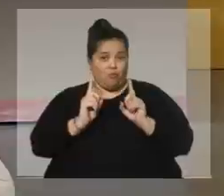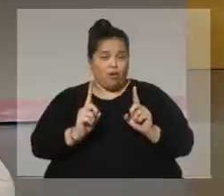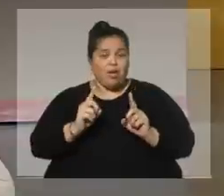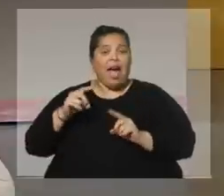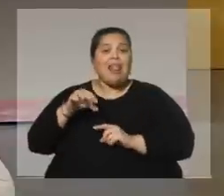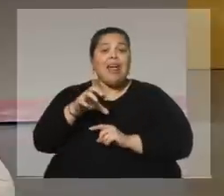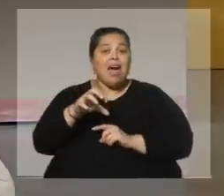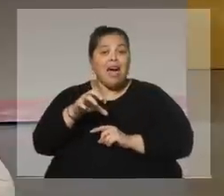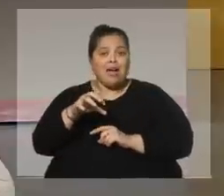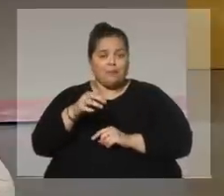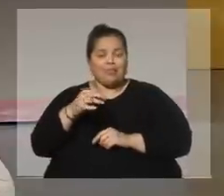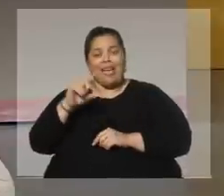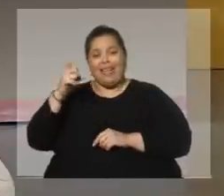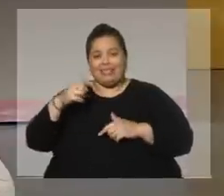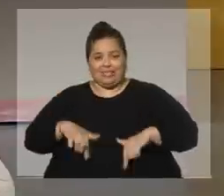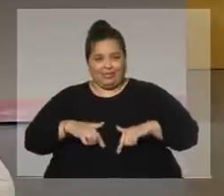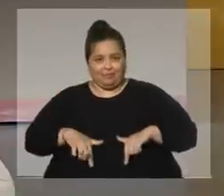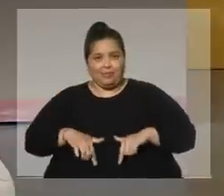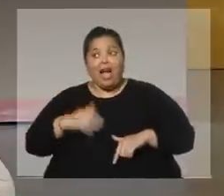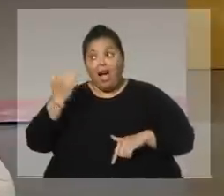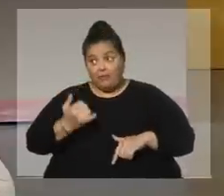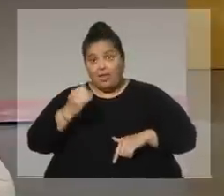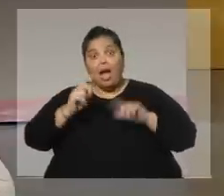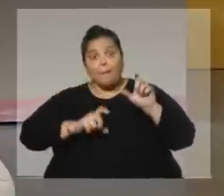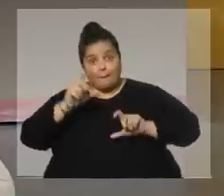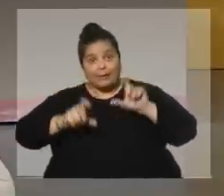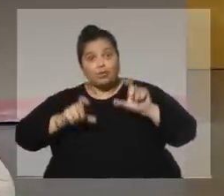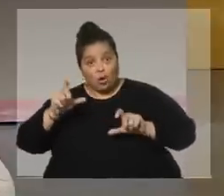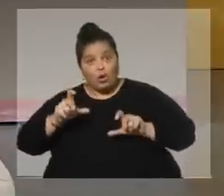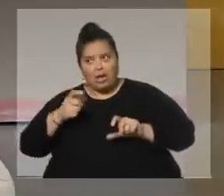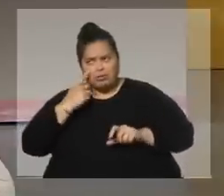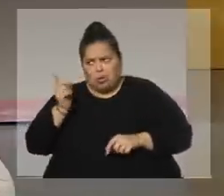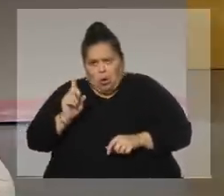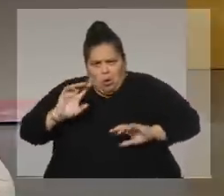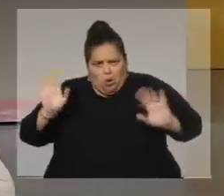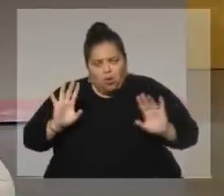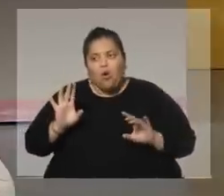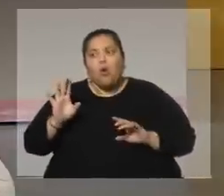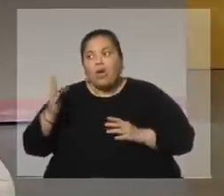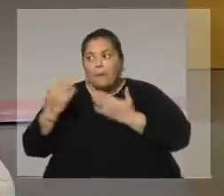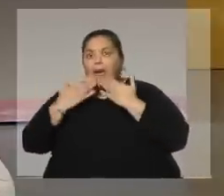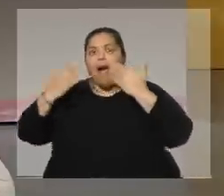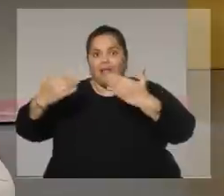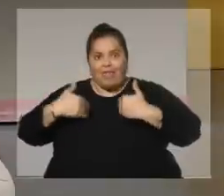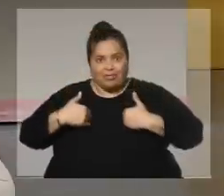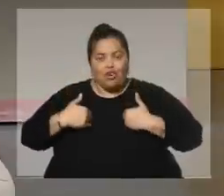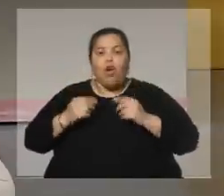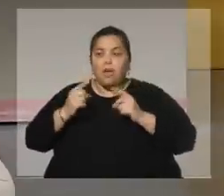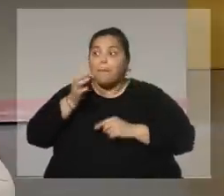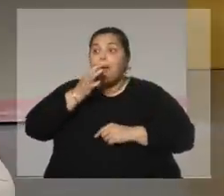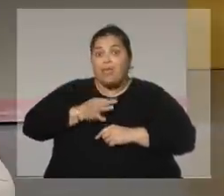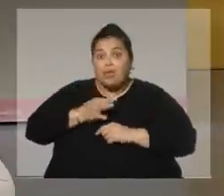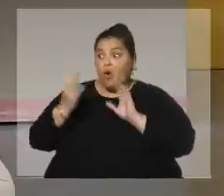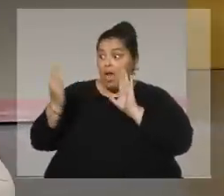gente que yo no conozco, que me agradeció y me felicitó y me dijo así en la